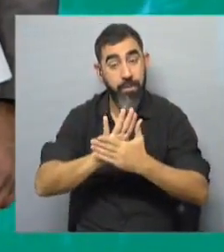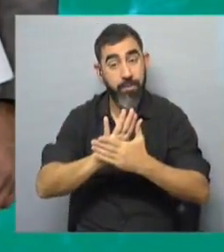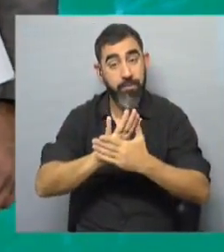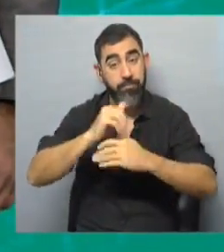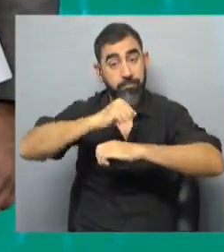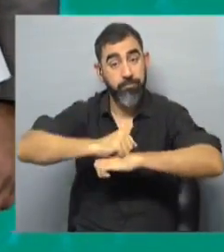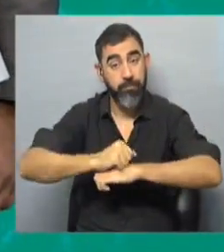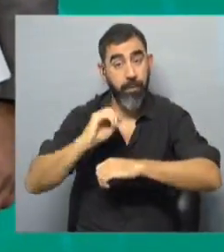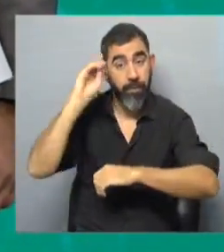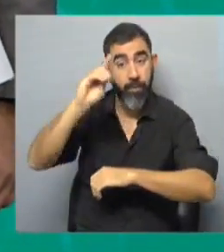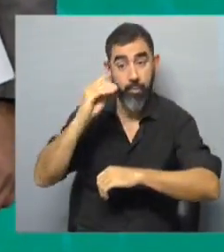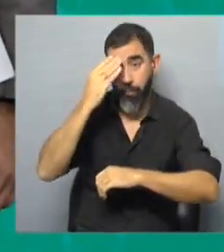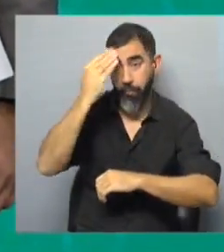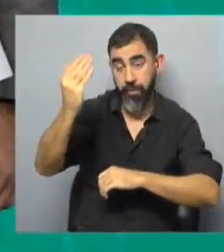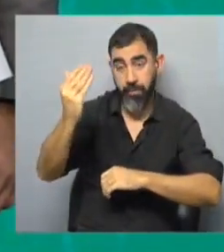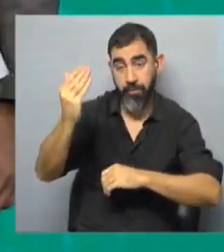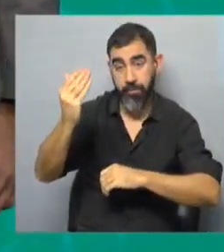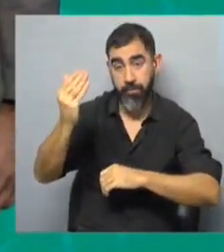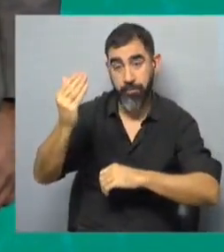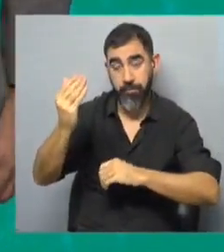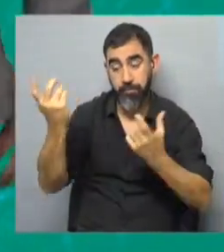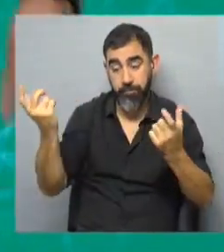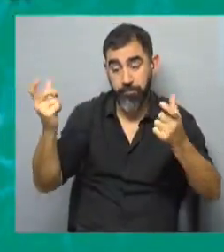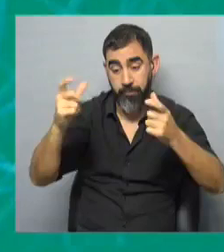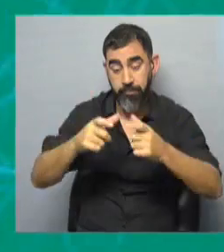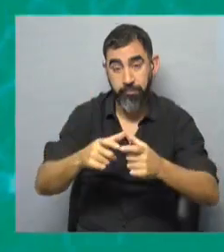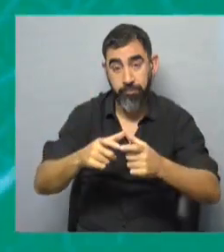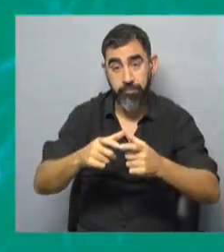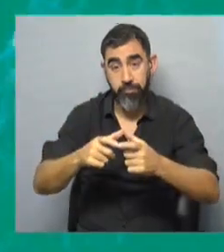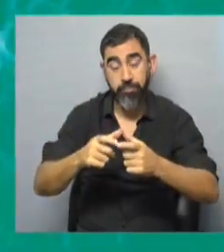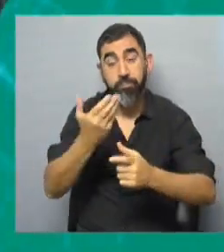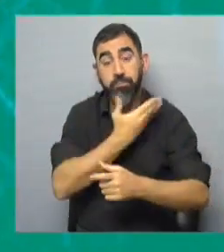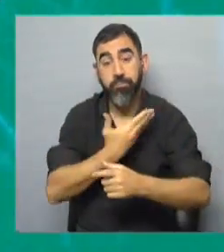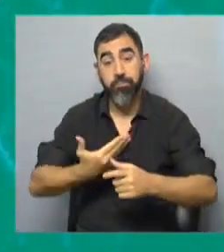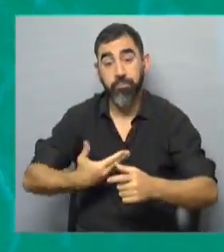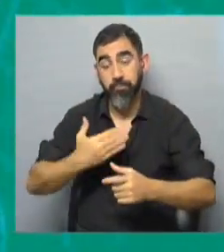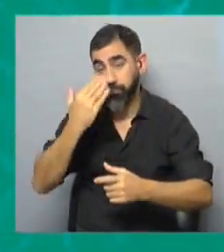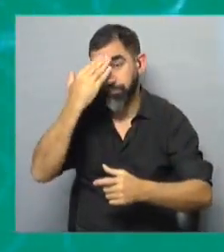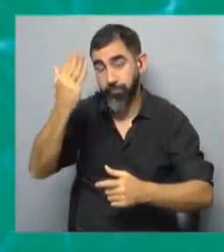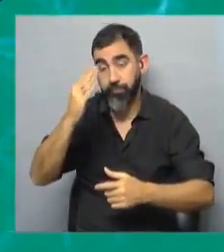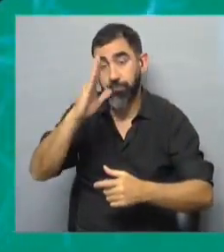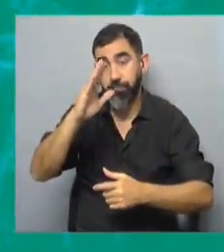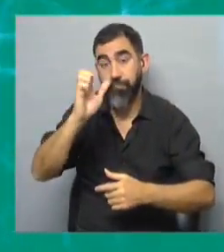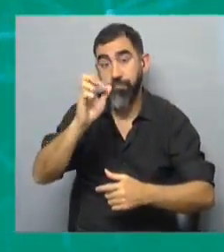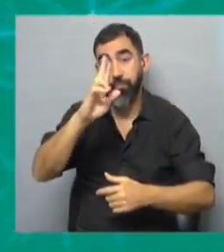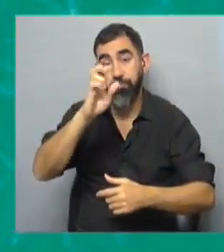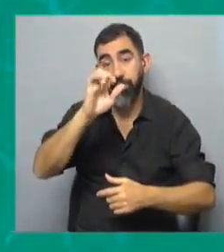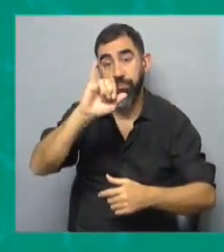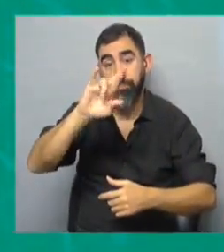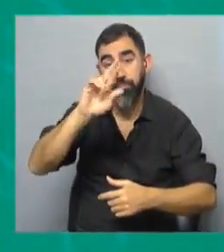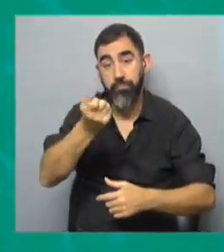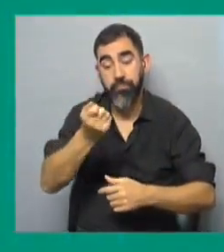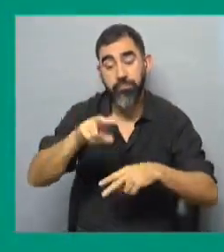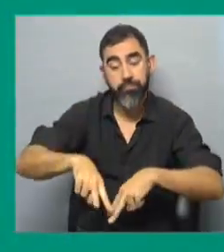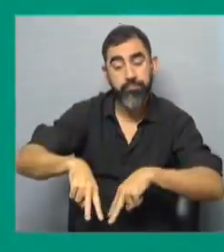de diputados del Frente Amplio va a estar reunida con el presidente de esa fuerza política, Fernando Pereira, justamente para